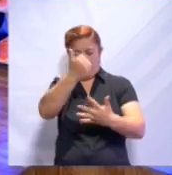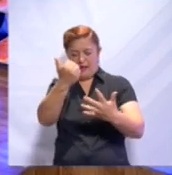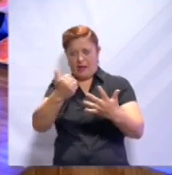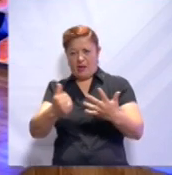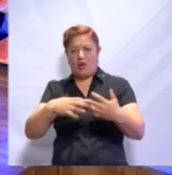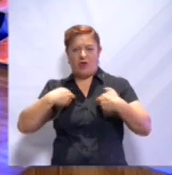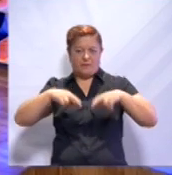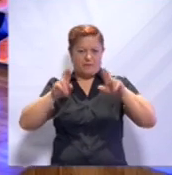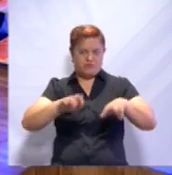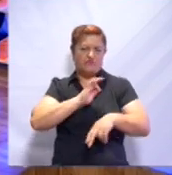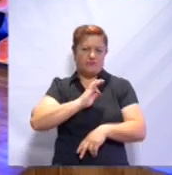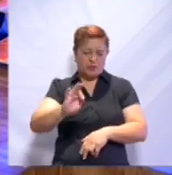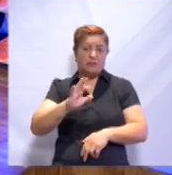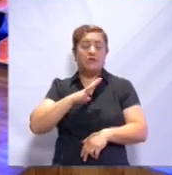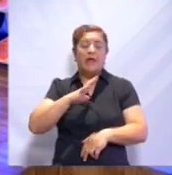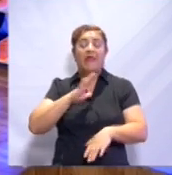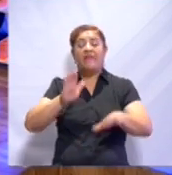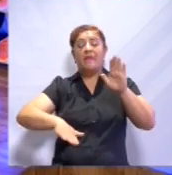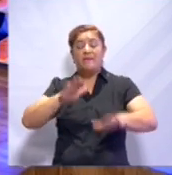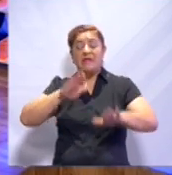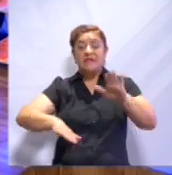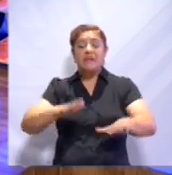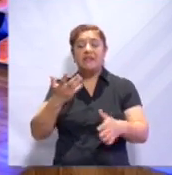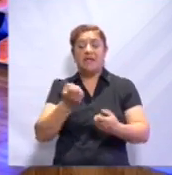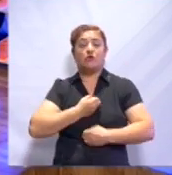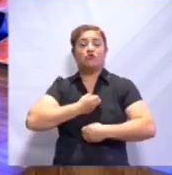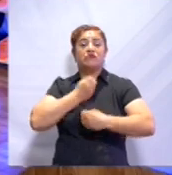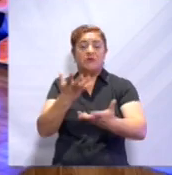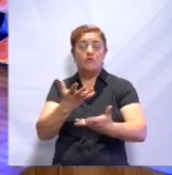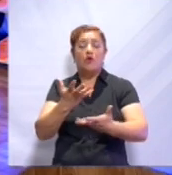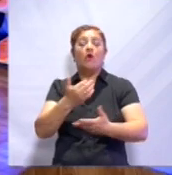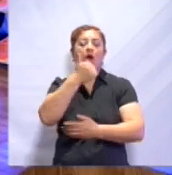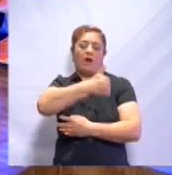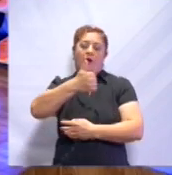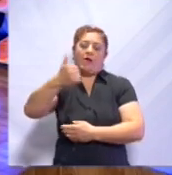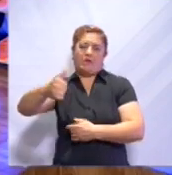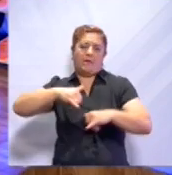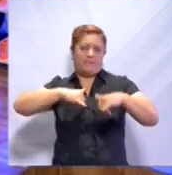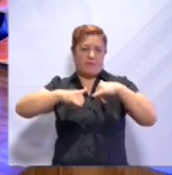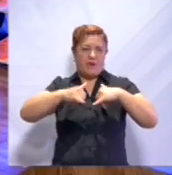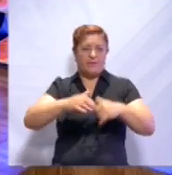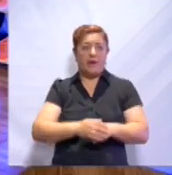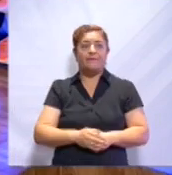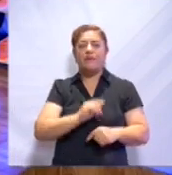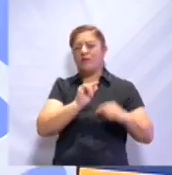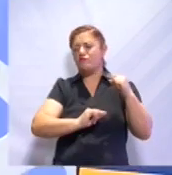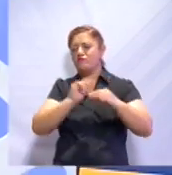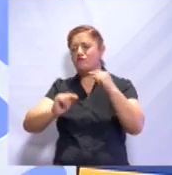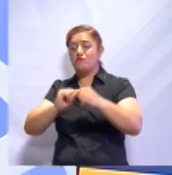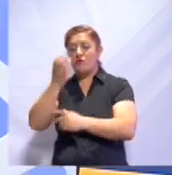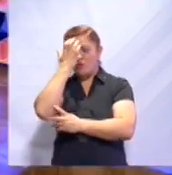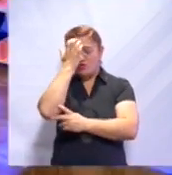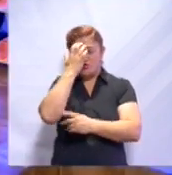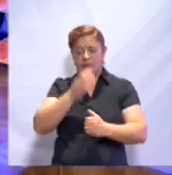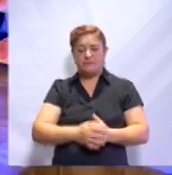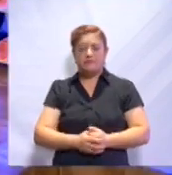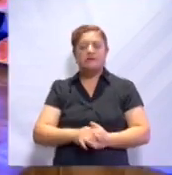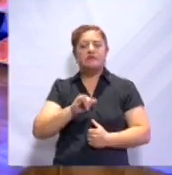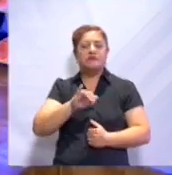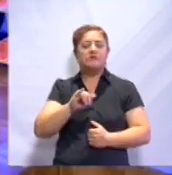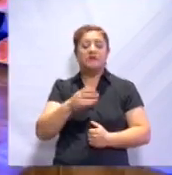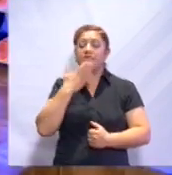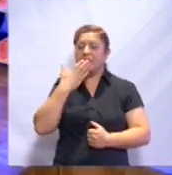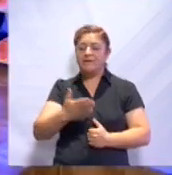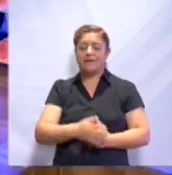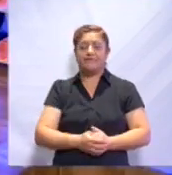representar con ayuda de la simbología en nuestros mapas. Mapas que iremos conociendo, ¿verdad? Así es, es correcto.